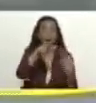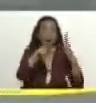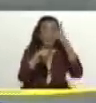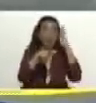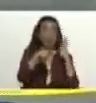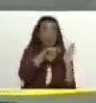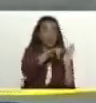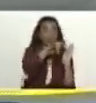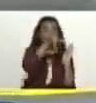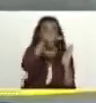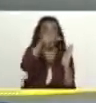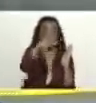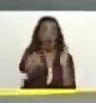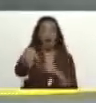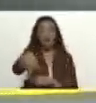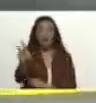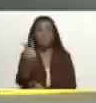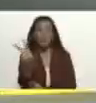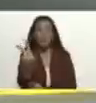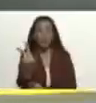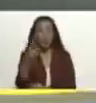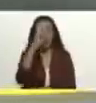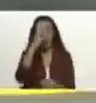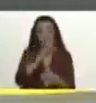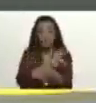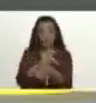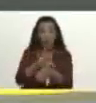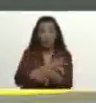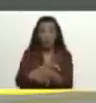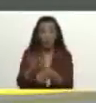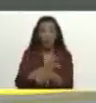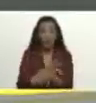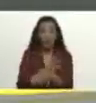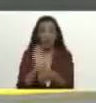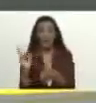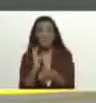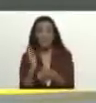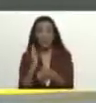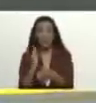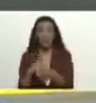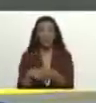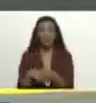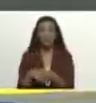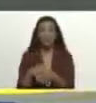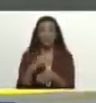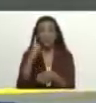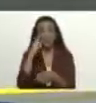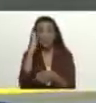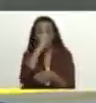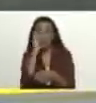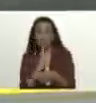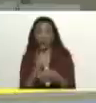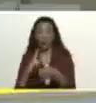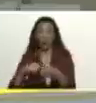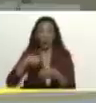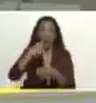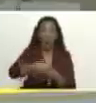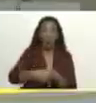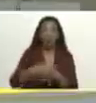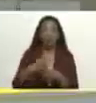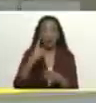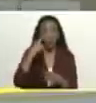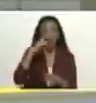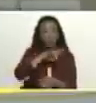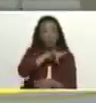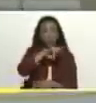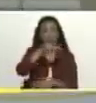cuando llegamos a la frontera entre Boavista, Santa Elena de Guairem, uno va